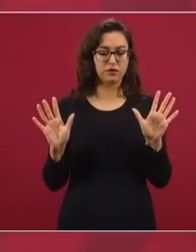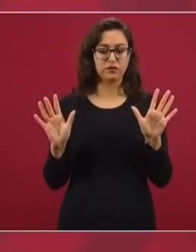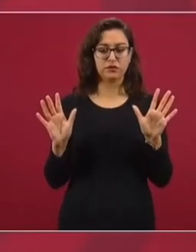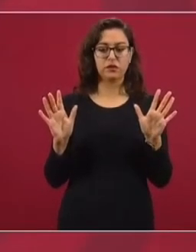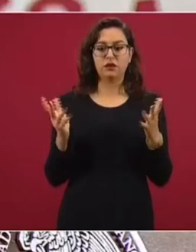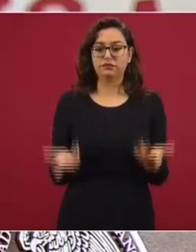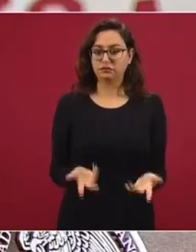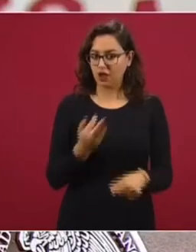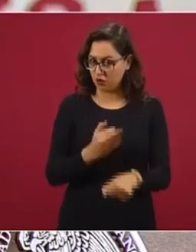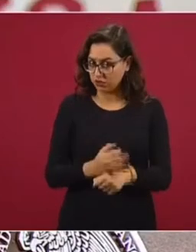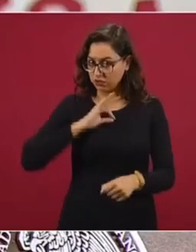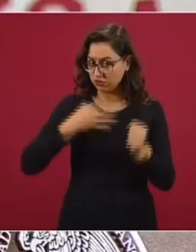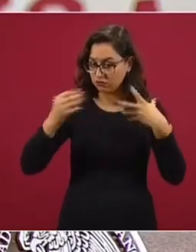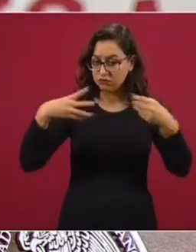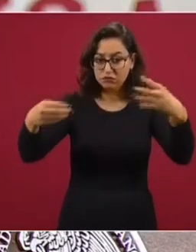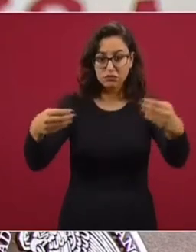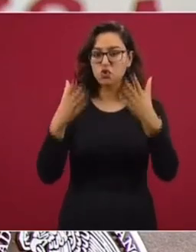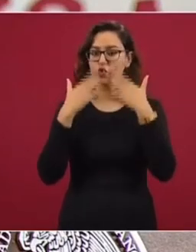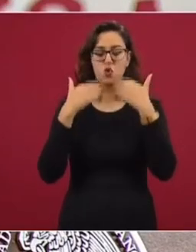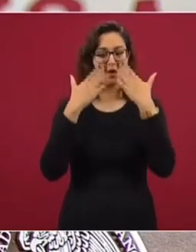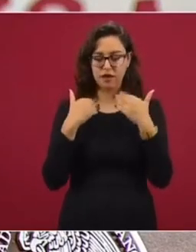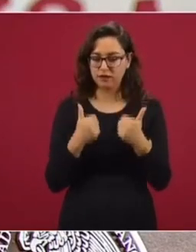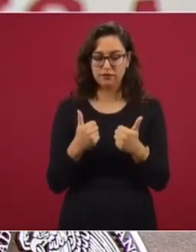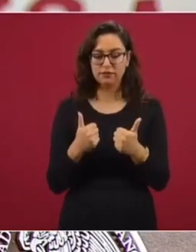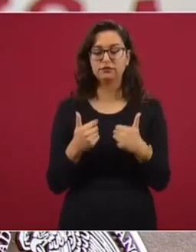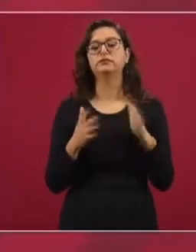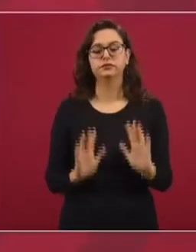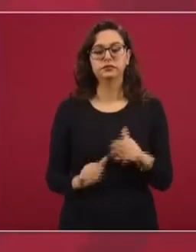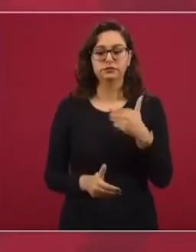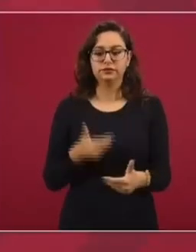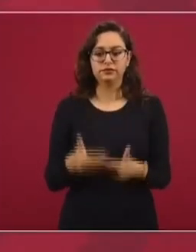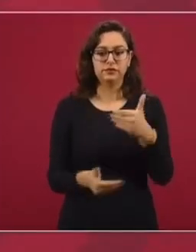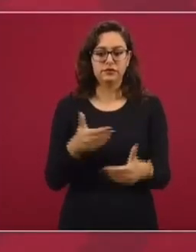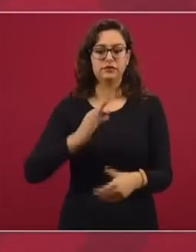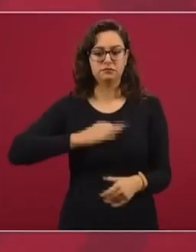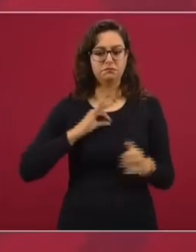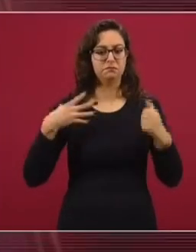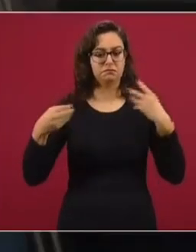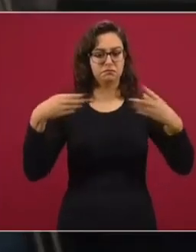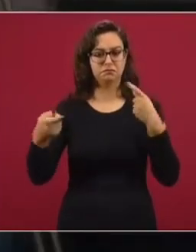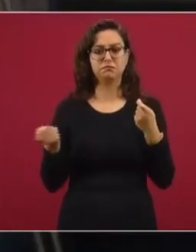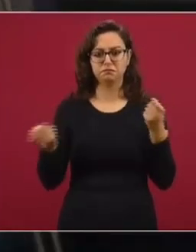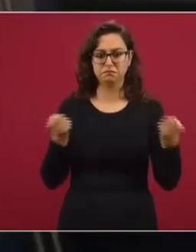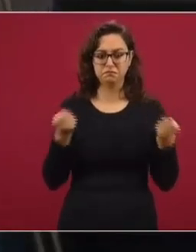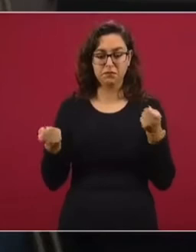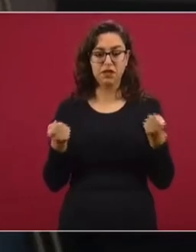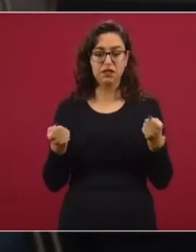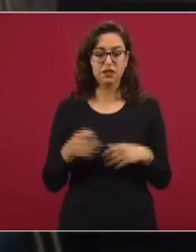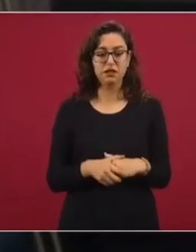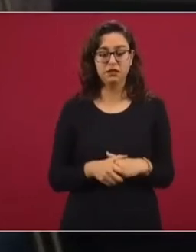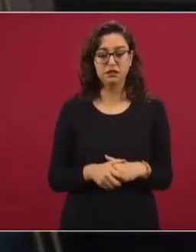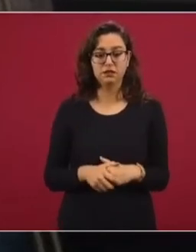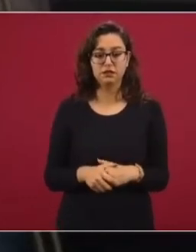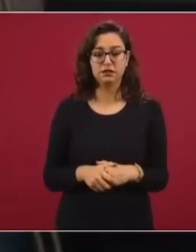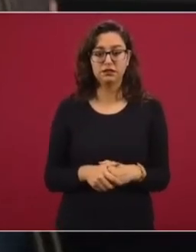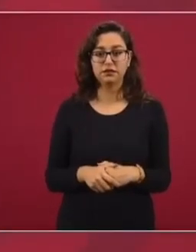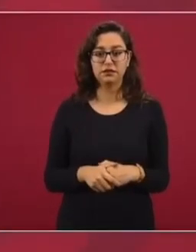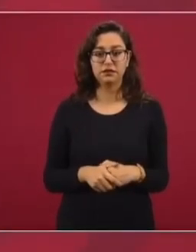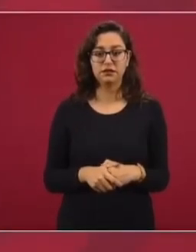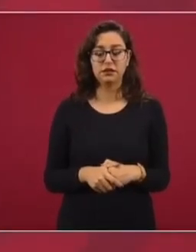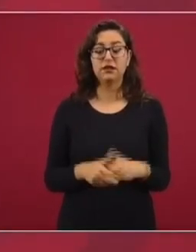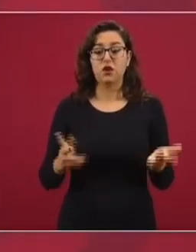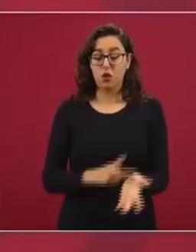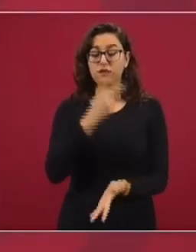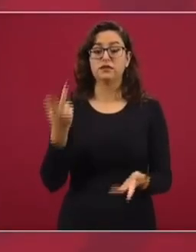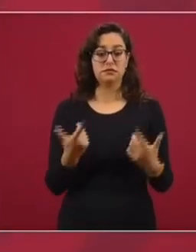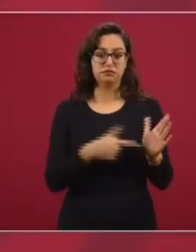rebrote, que vamos enfrentando la pandemia, bien, tenemos, aquí ha quedado de